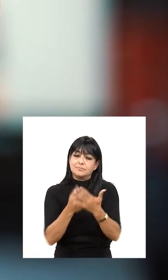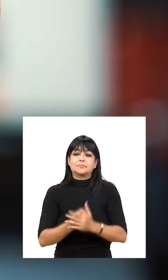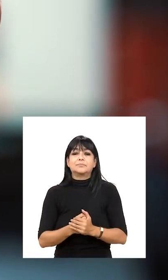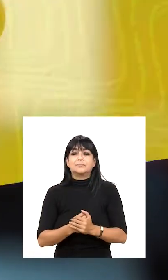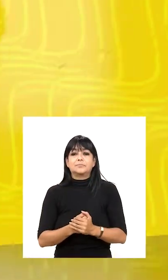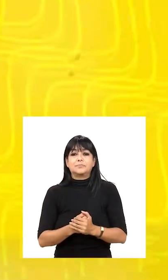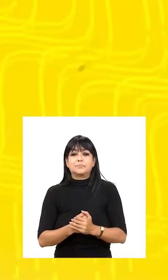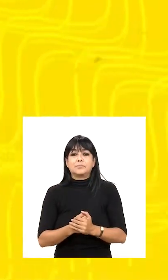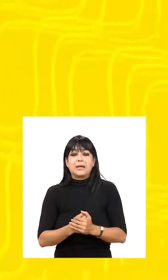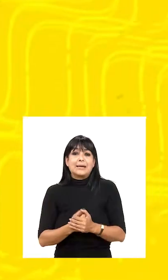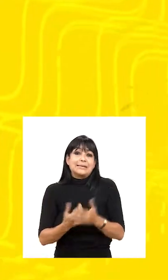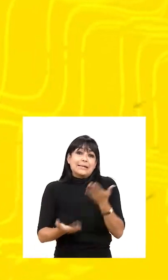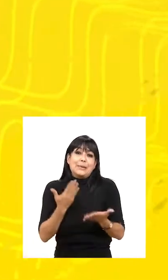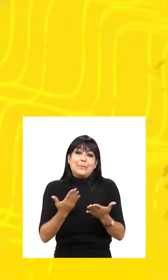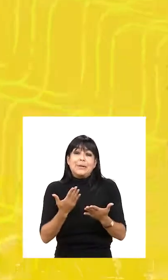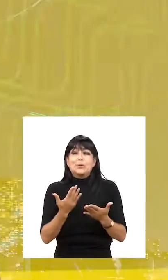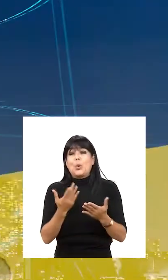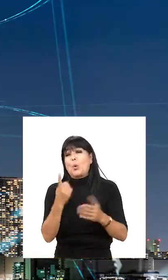edifique.